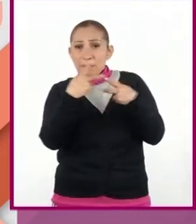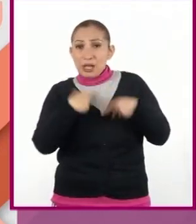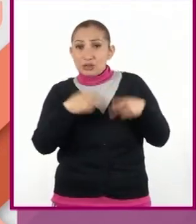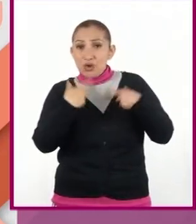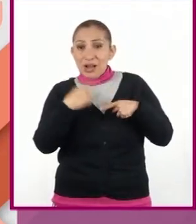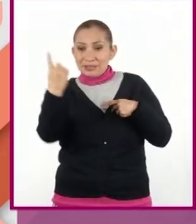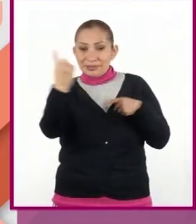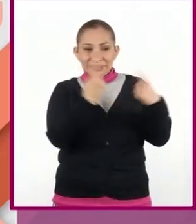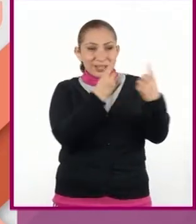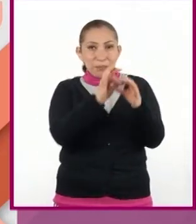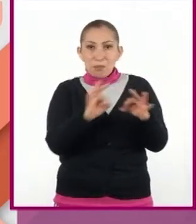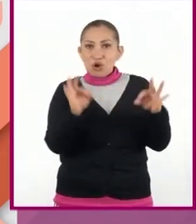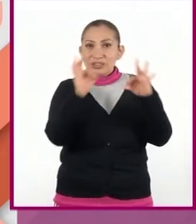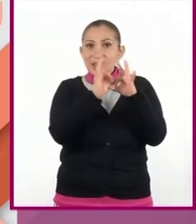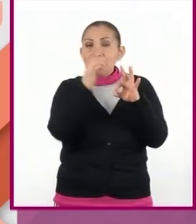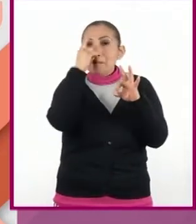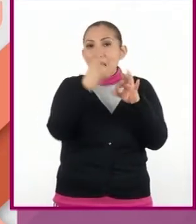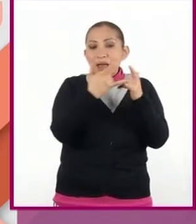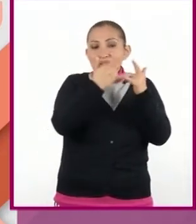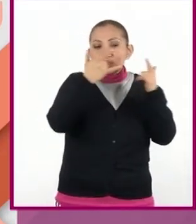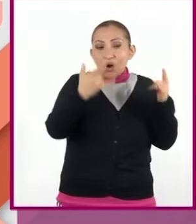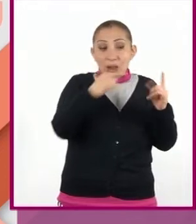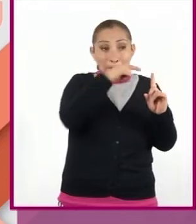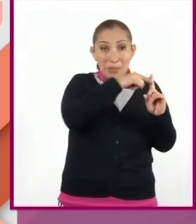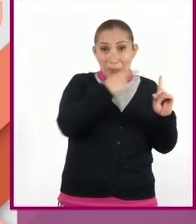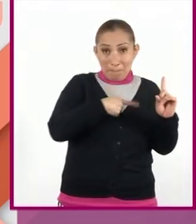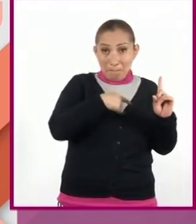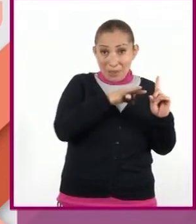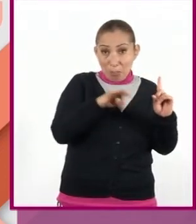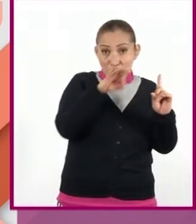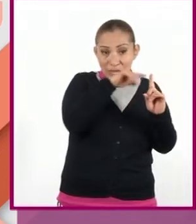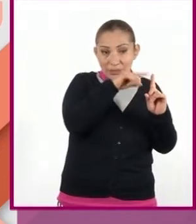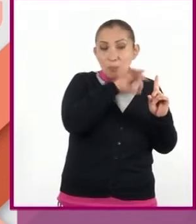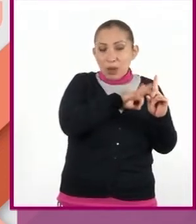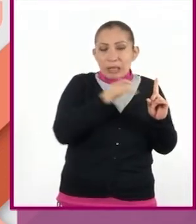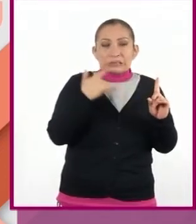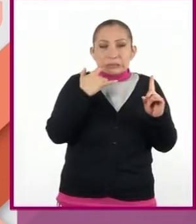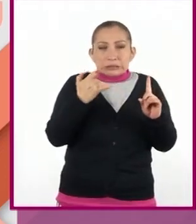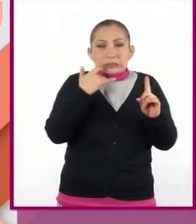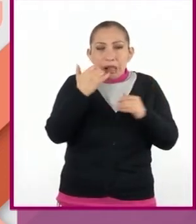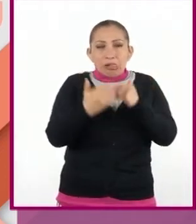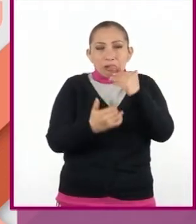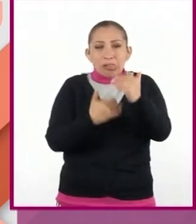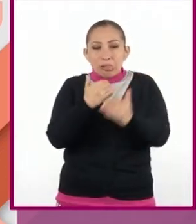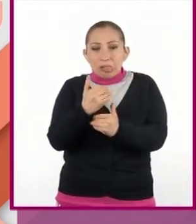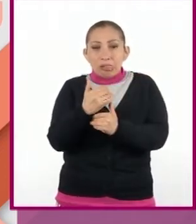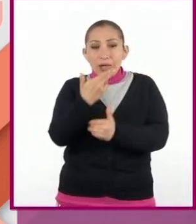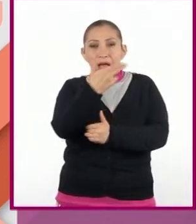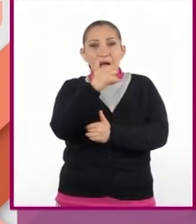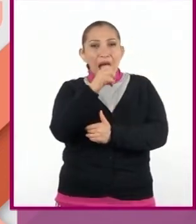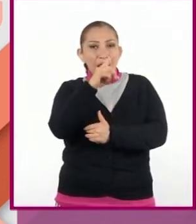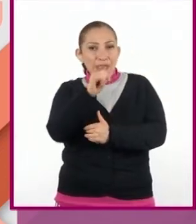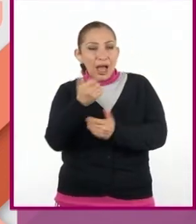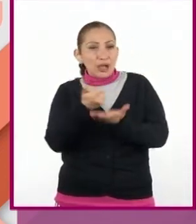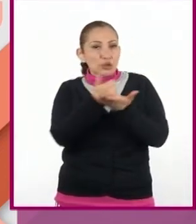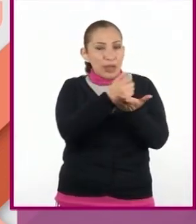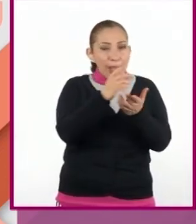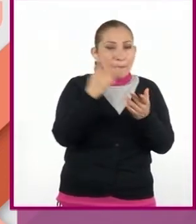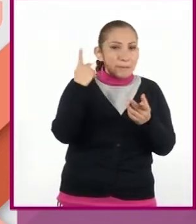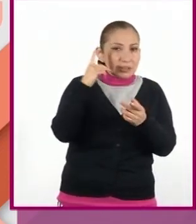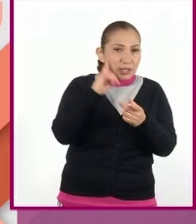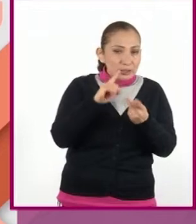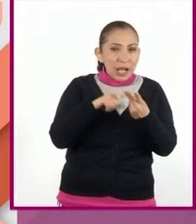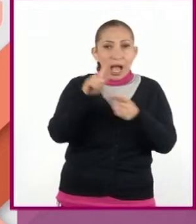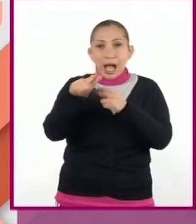que son esenciales para que el protagonista pueda superar sus pruebas. El hada que ayuda a la princesa, el